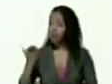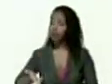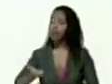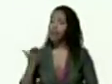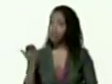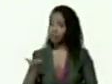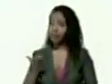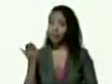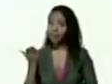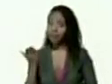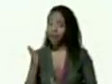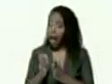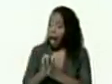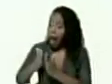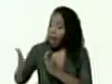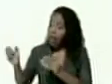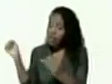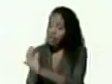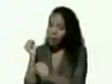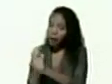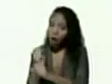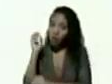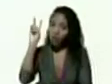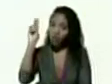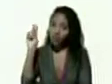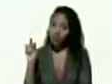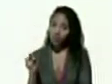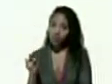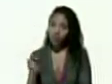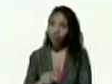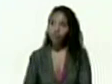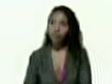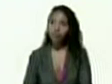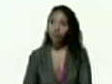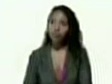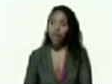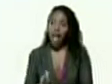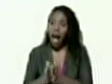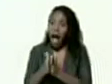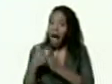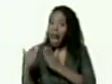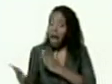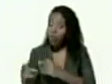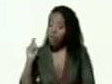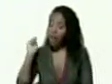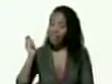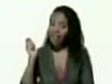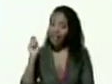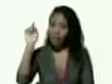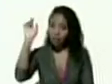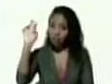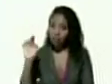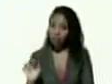al lado de la labor diaria al lado de las tareas diarias